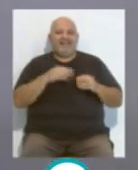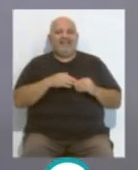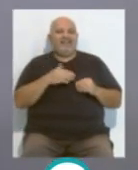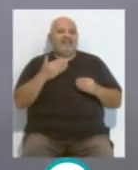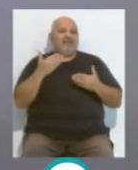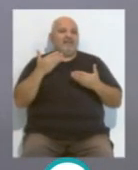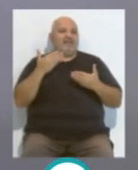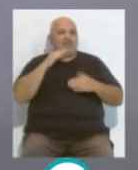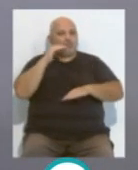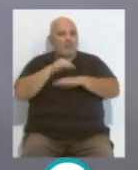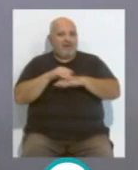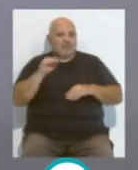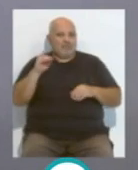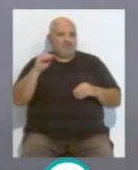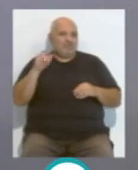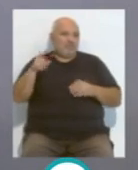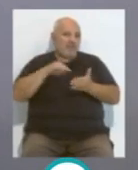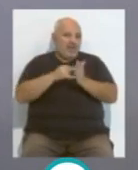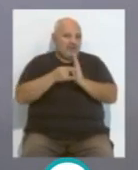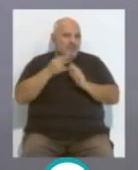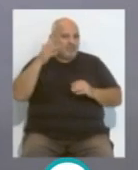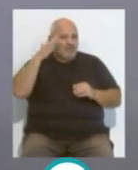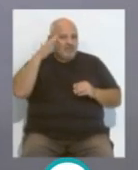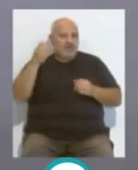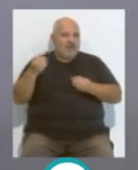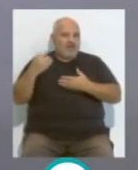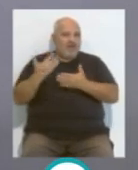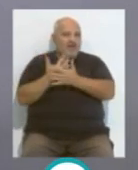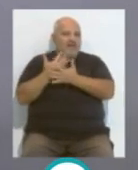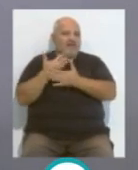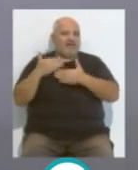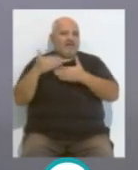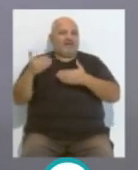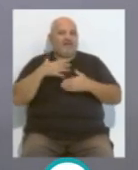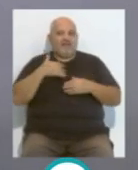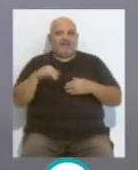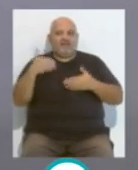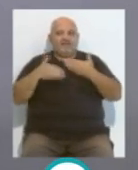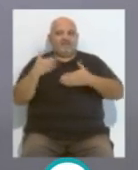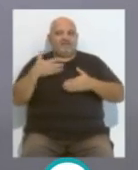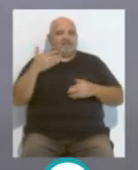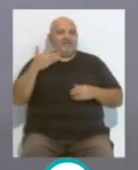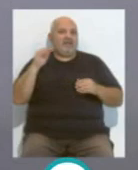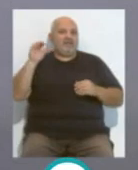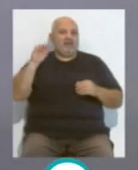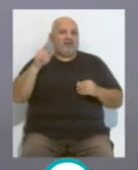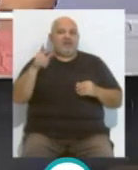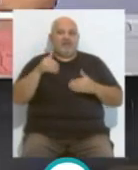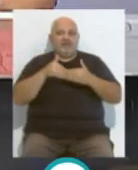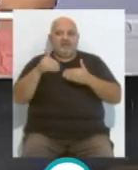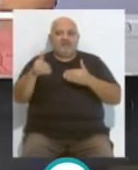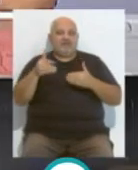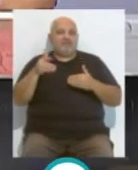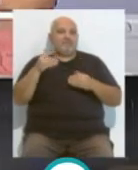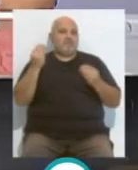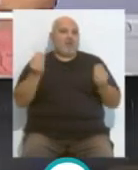Fran que se te cumplan tus proyectos me estabas contando que hay algunas posibilidades incluso en el extranjero que